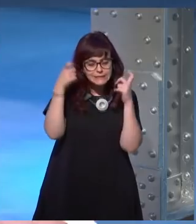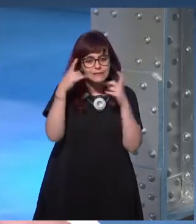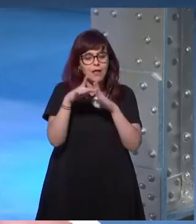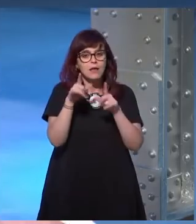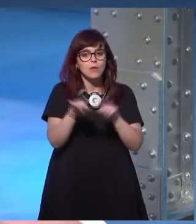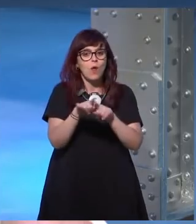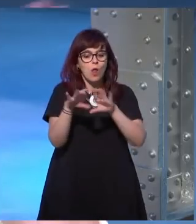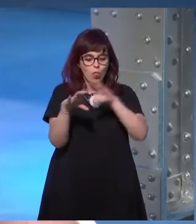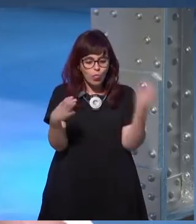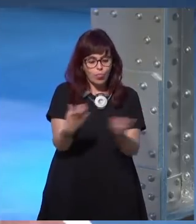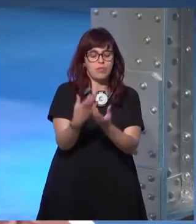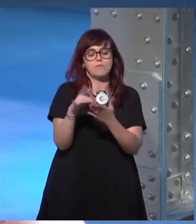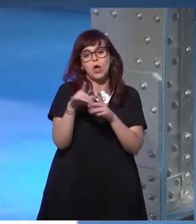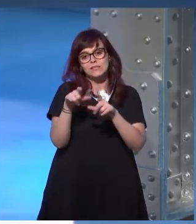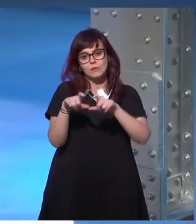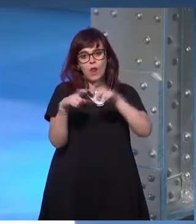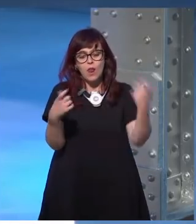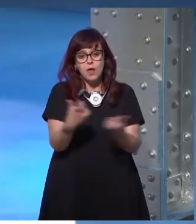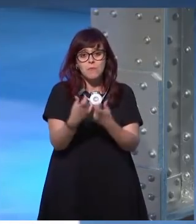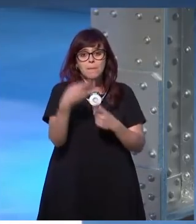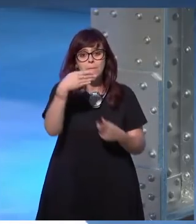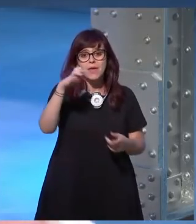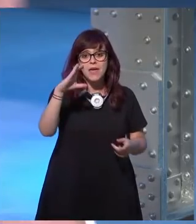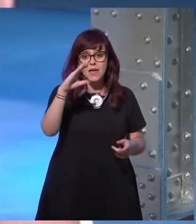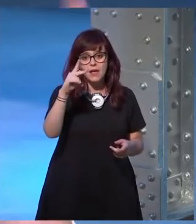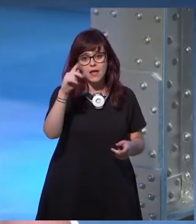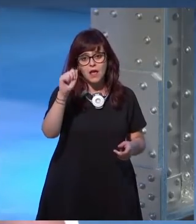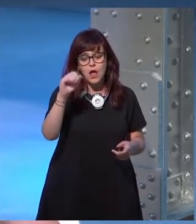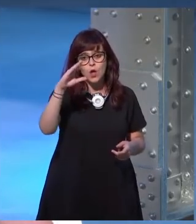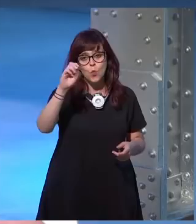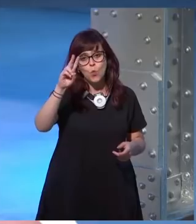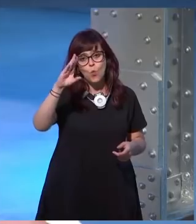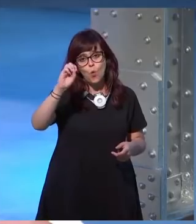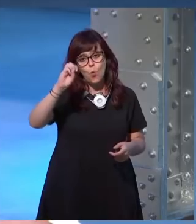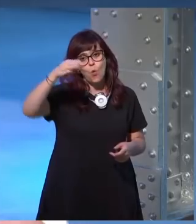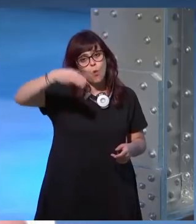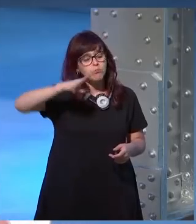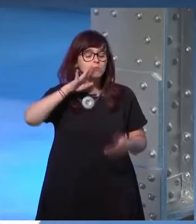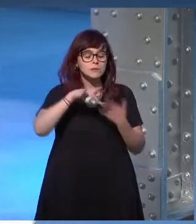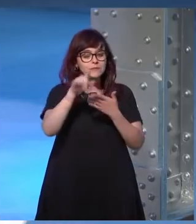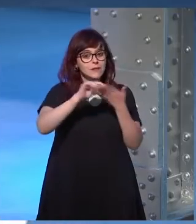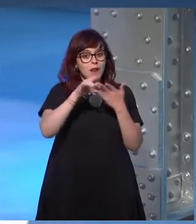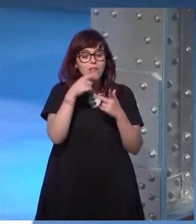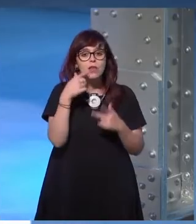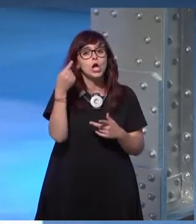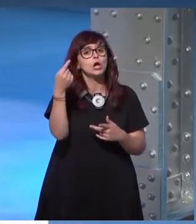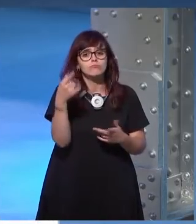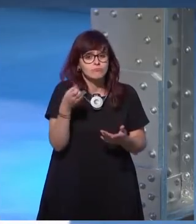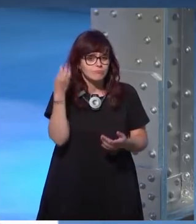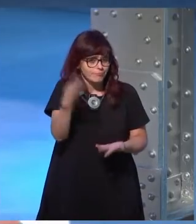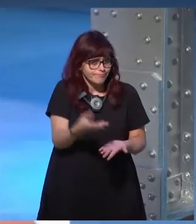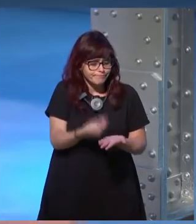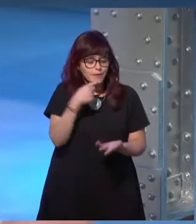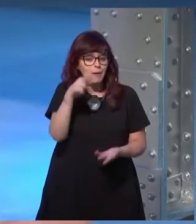faja le he escrito uno ahora a beca que es una escritora que acaba de empezar y la menciono cada dos por tres